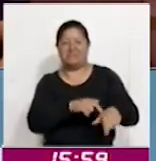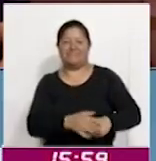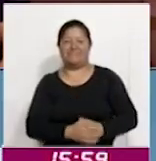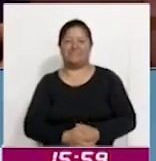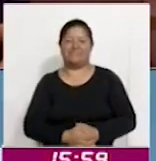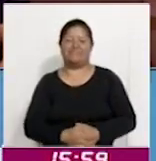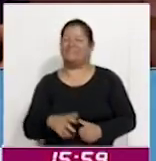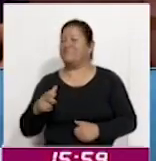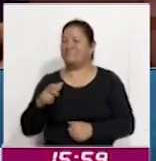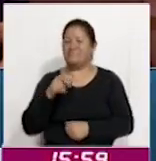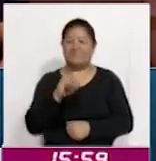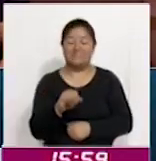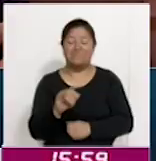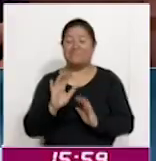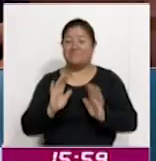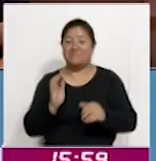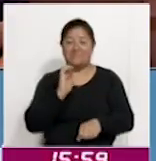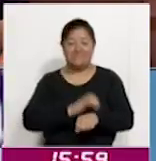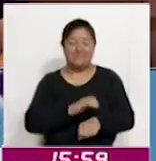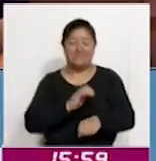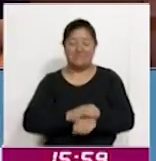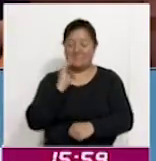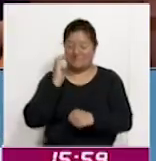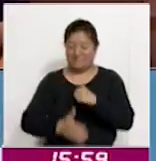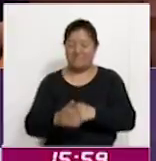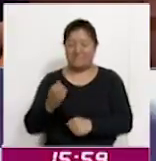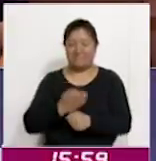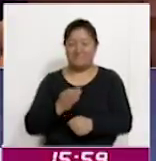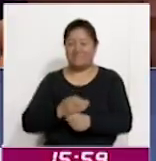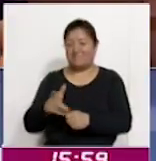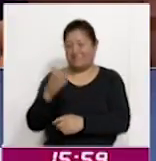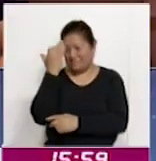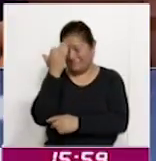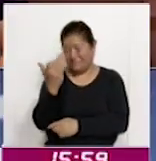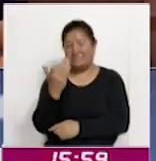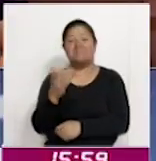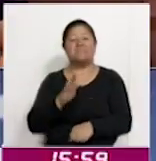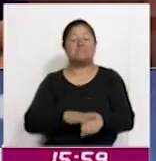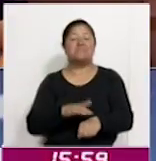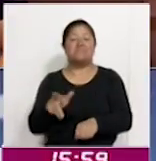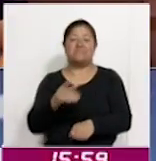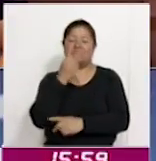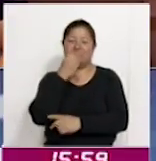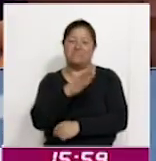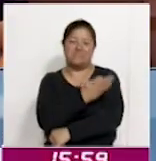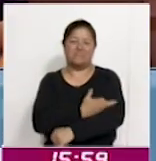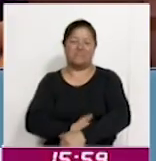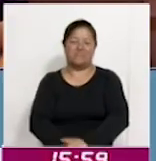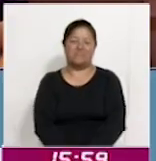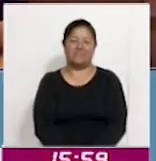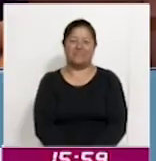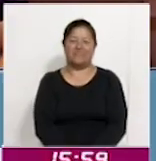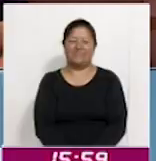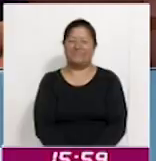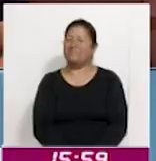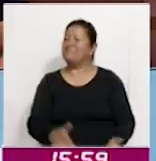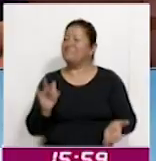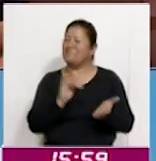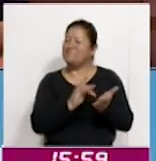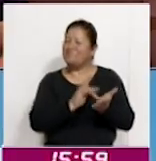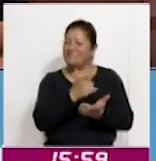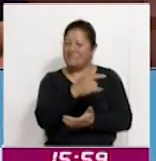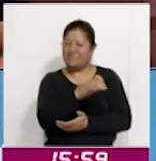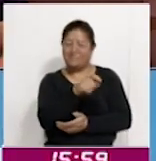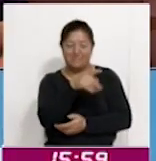Con esta información, Jesús, amigos del auditorio, culminamos este bloque de Tiempo Extra. Excelente tarde. Gracias Giovanni, que tengas